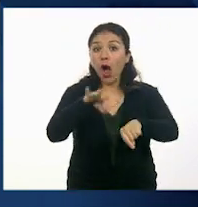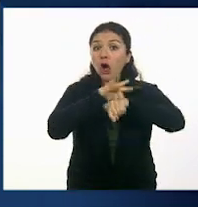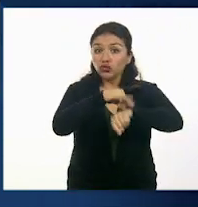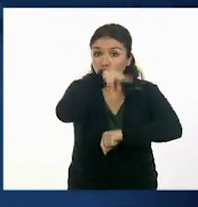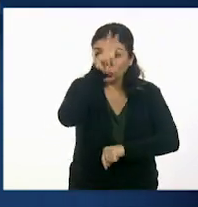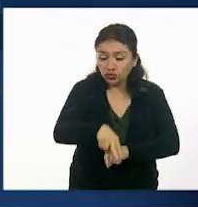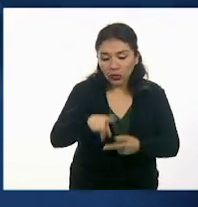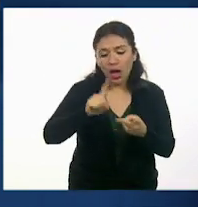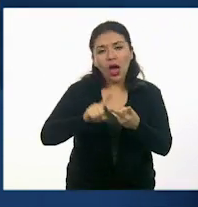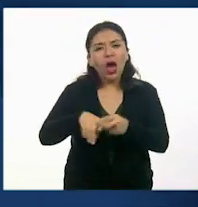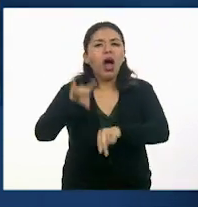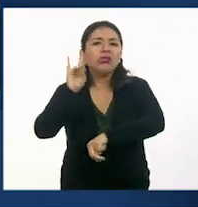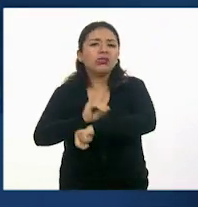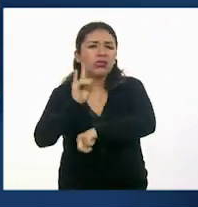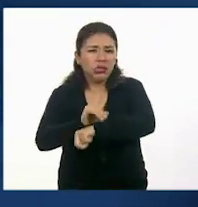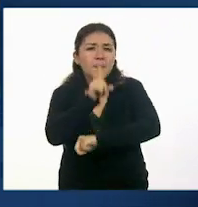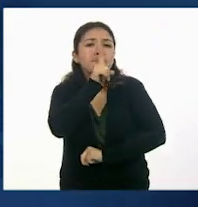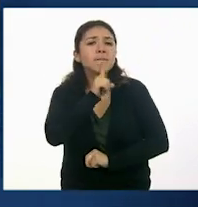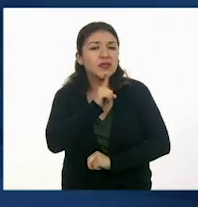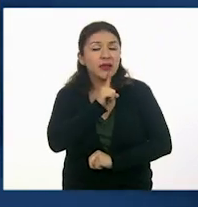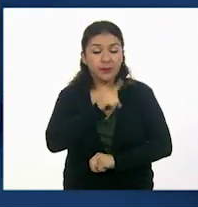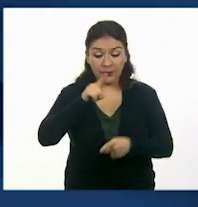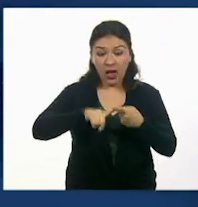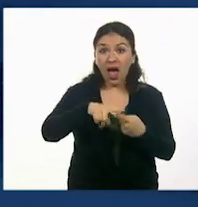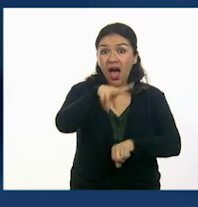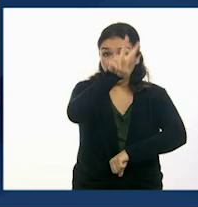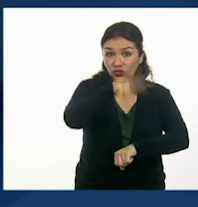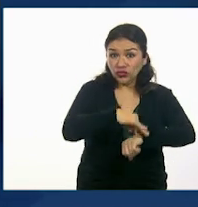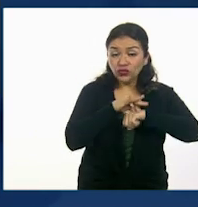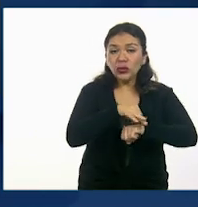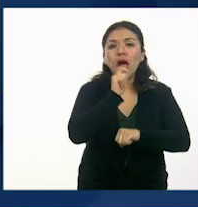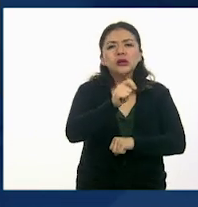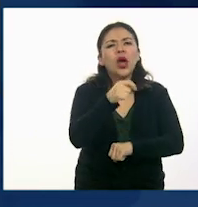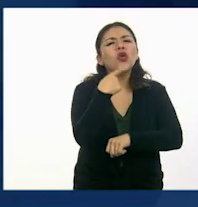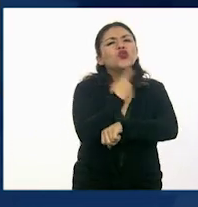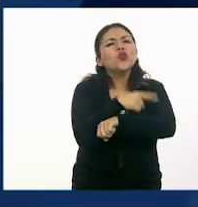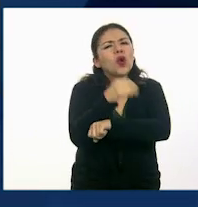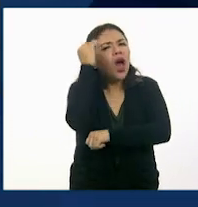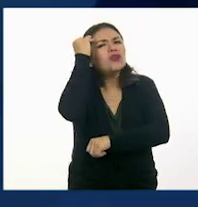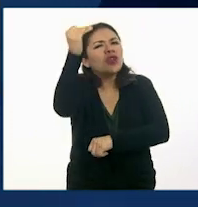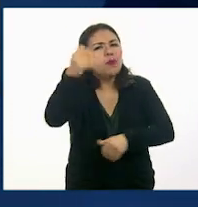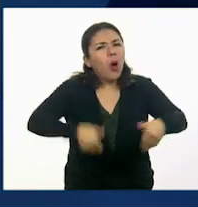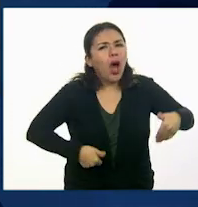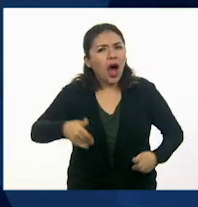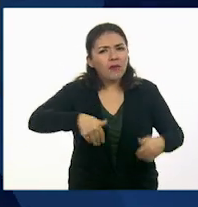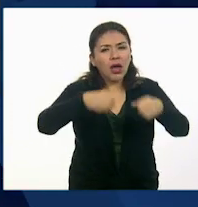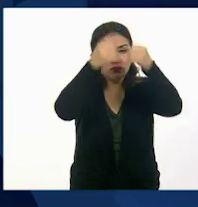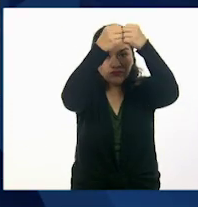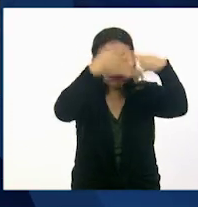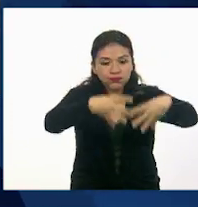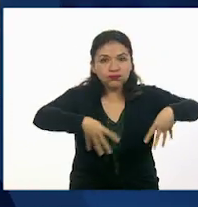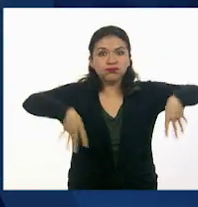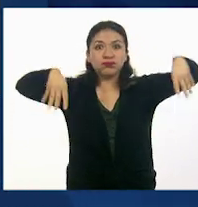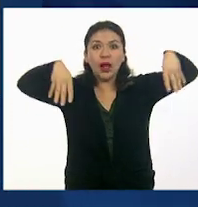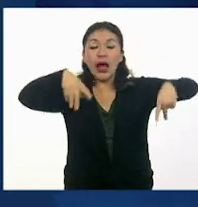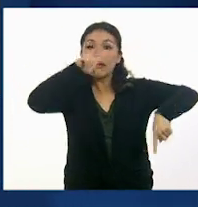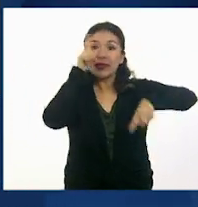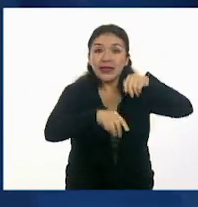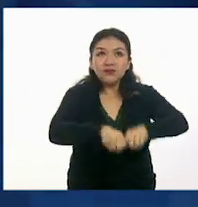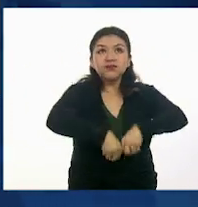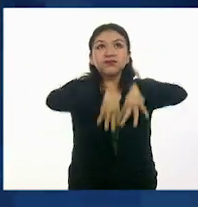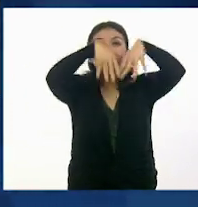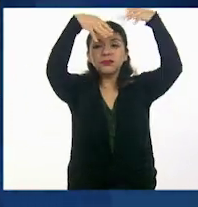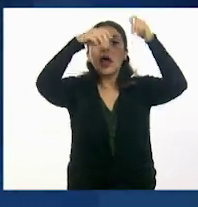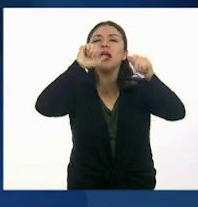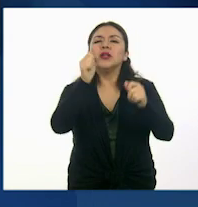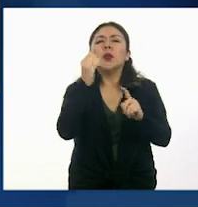real y el ficticio. El tiempo real es lo que dura la función, desde que se levanta el telón y pasa cada uno de